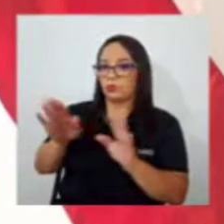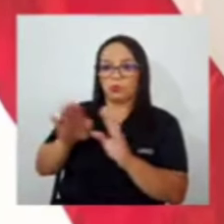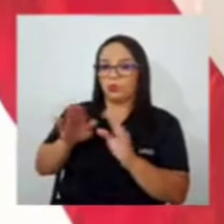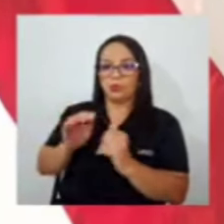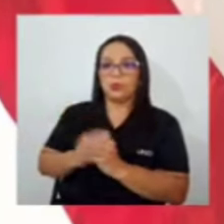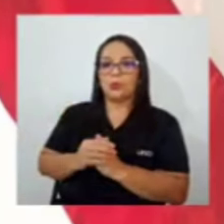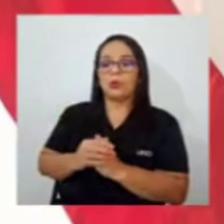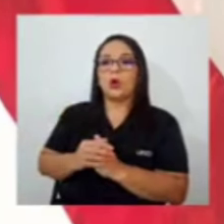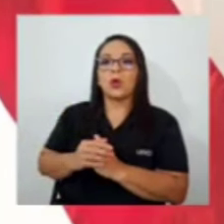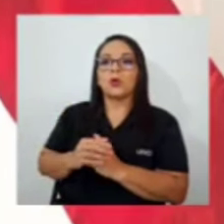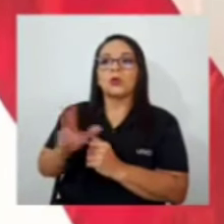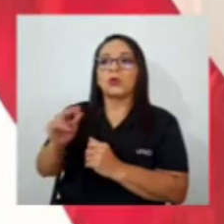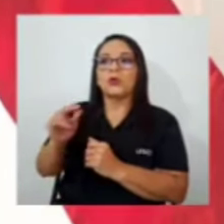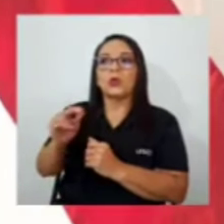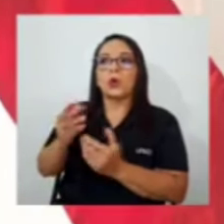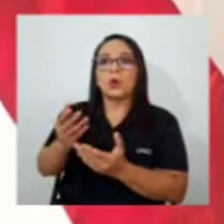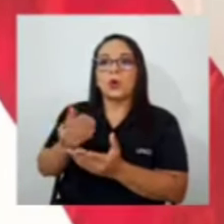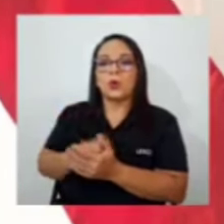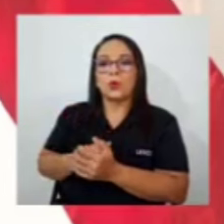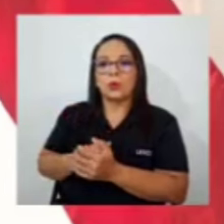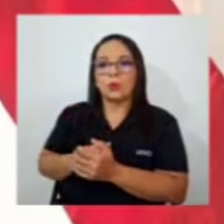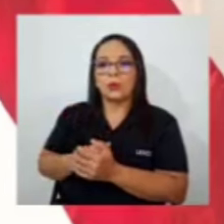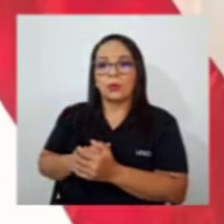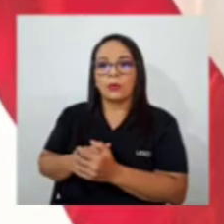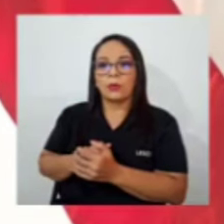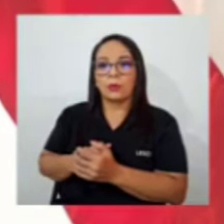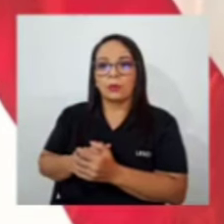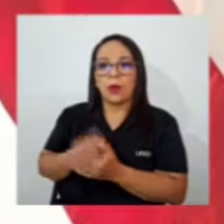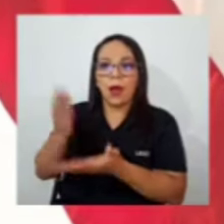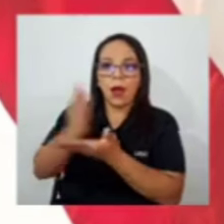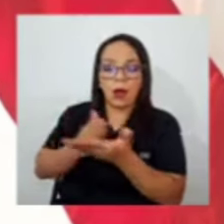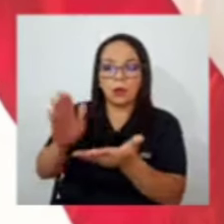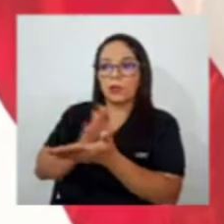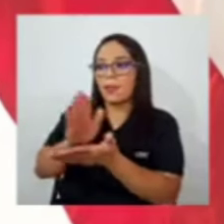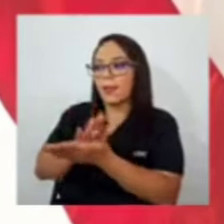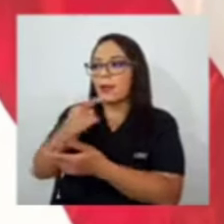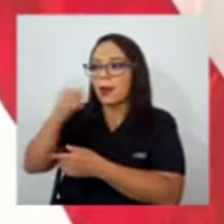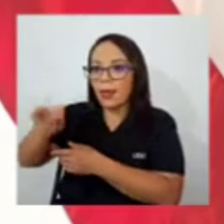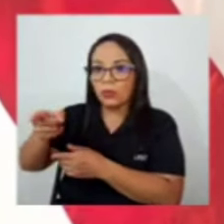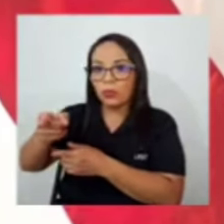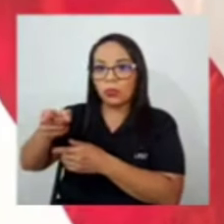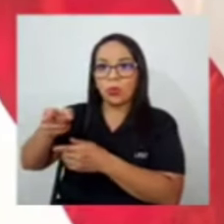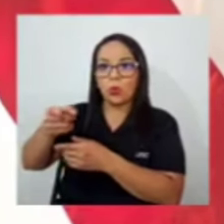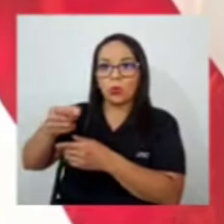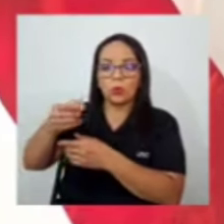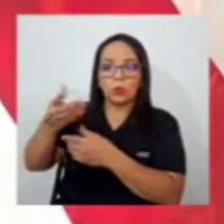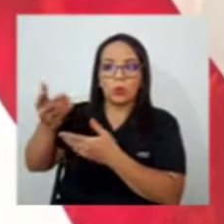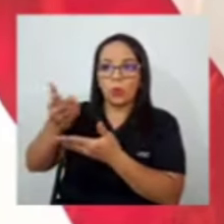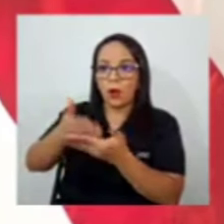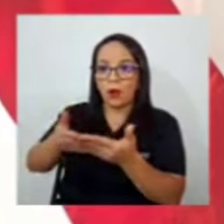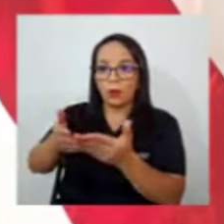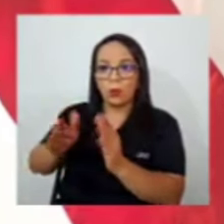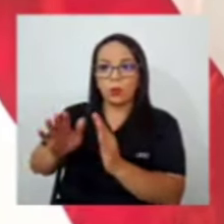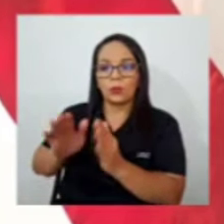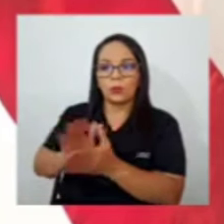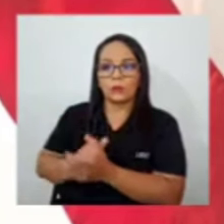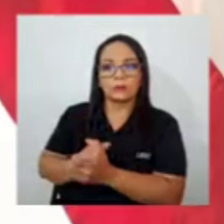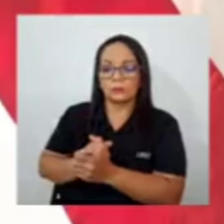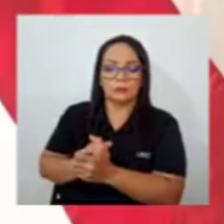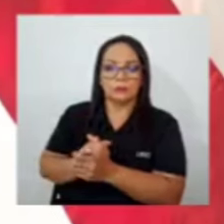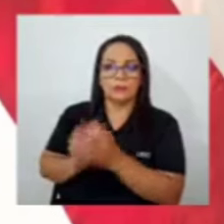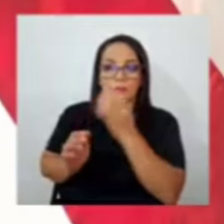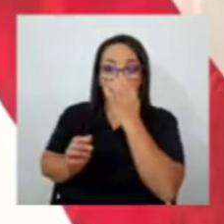modificar un decreto ejecutivo con el cual alguna gente trató de hacer,